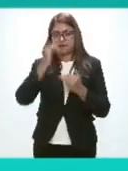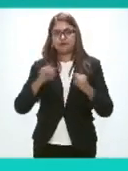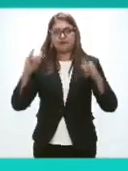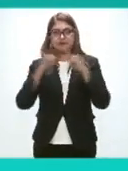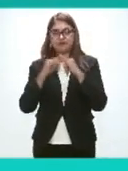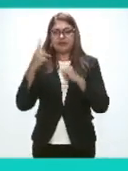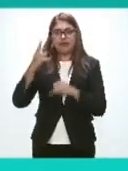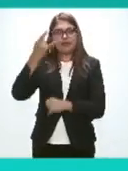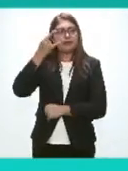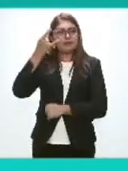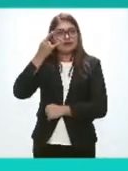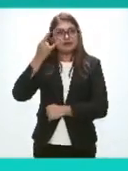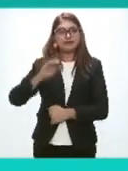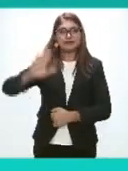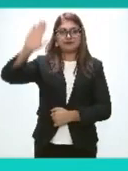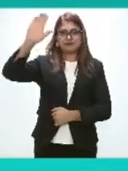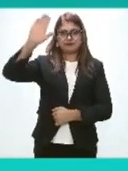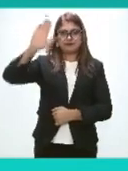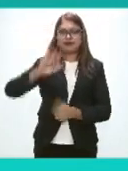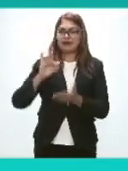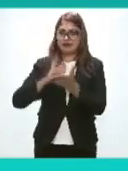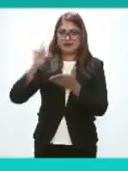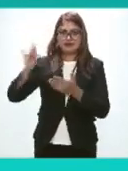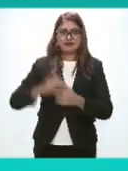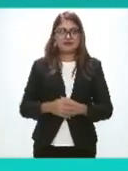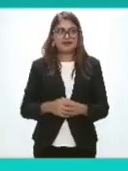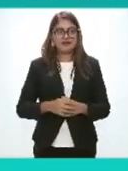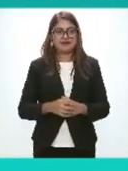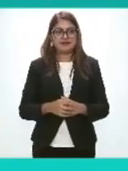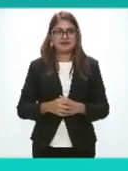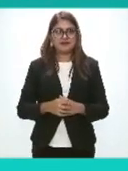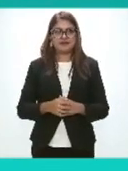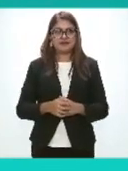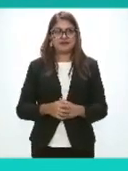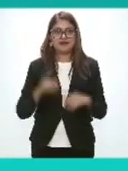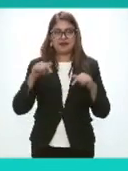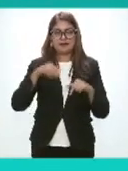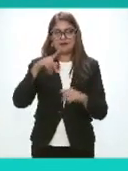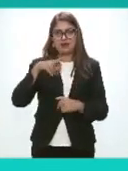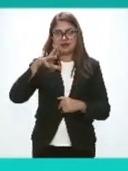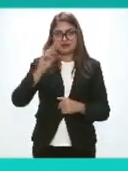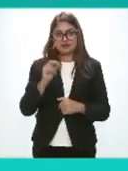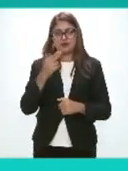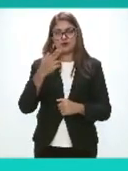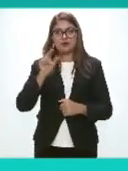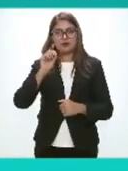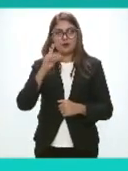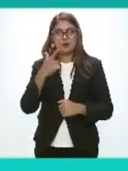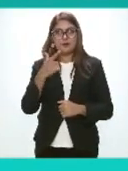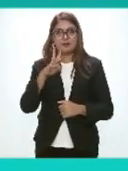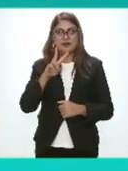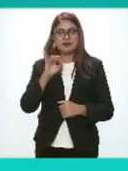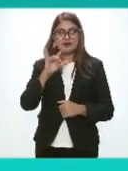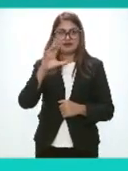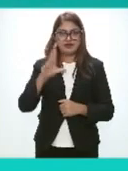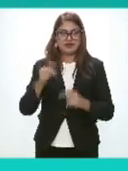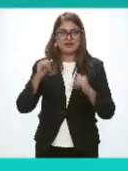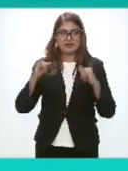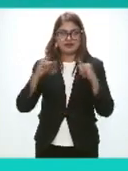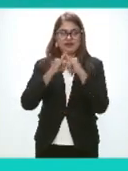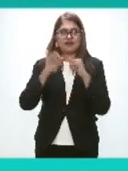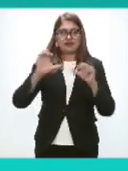Presente Gracias El maestro Hugo Alejandro Villar Pinto De el Instituto De Chiapas